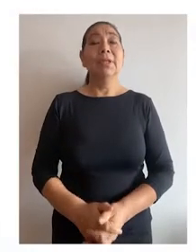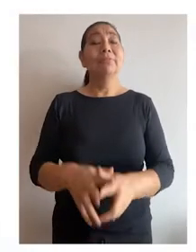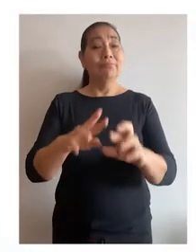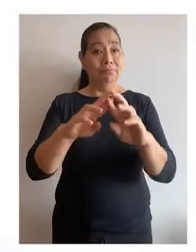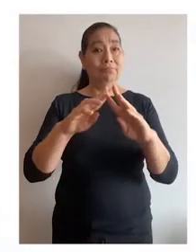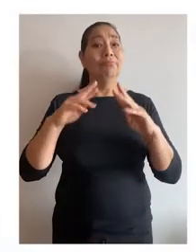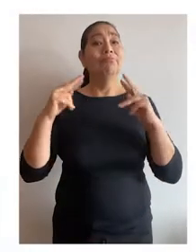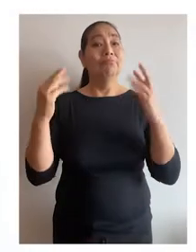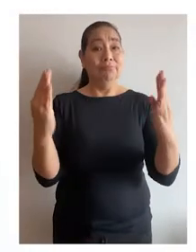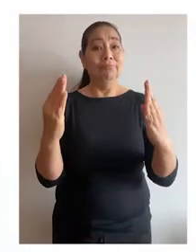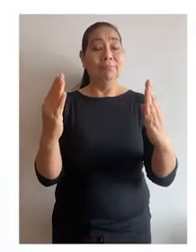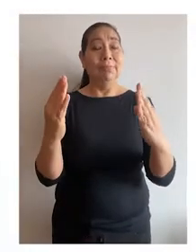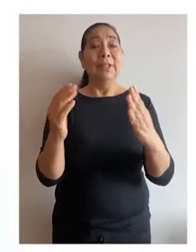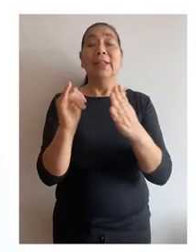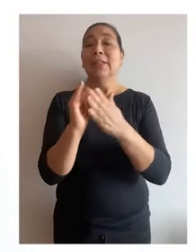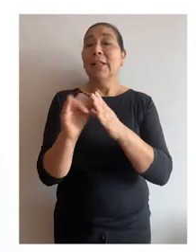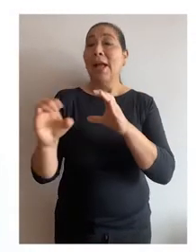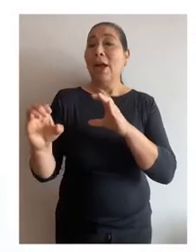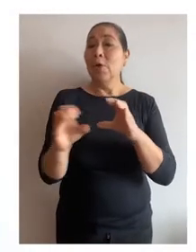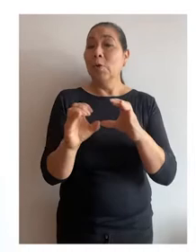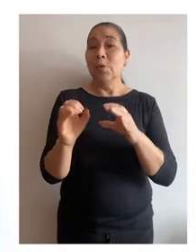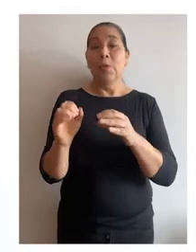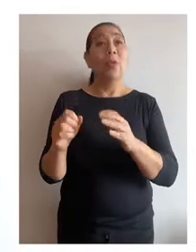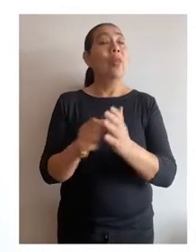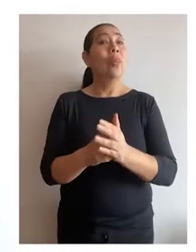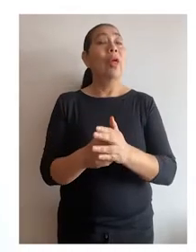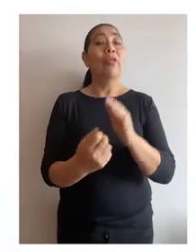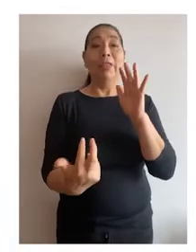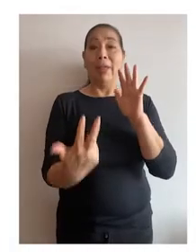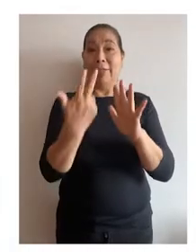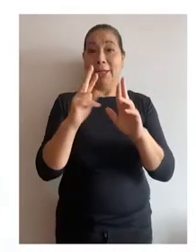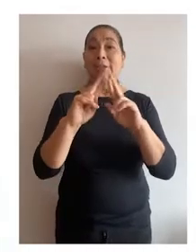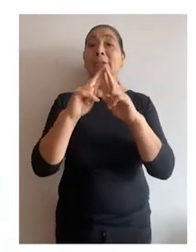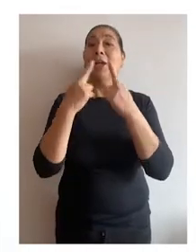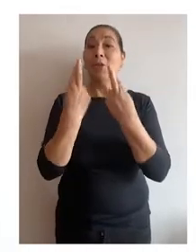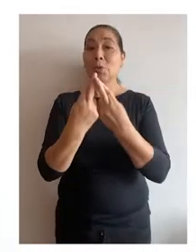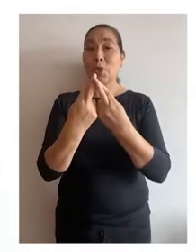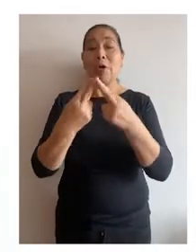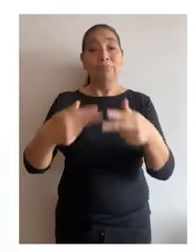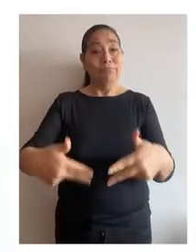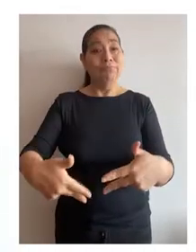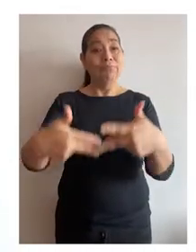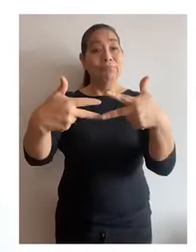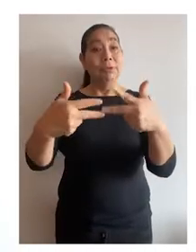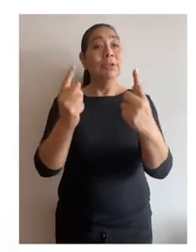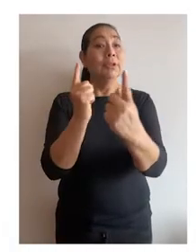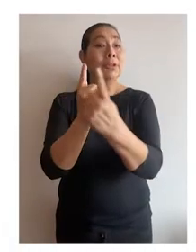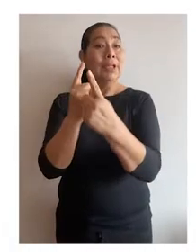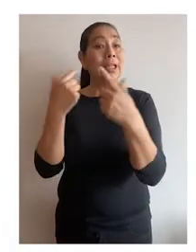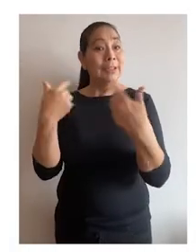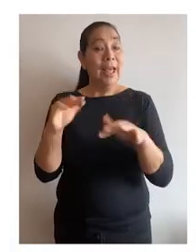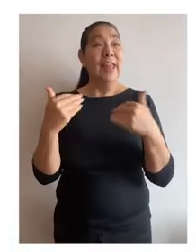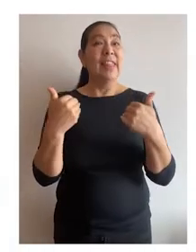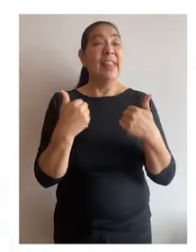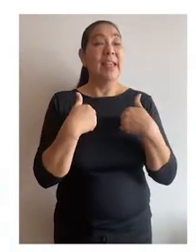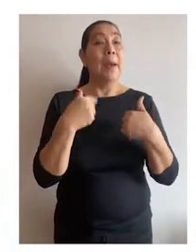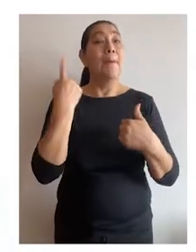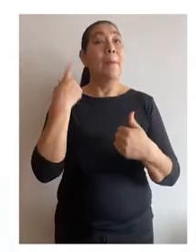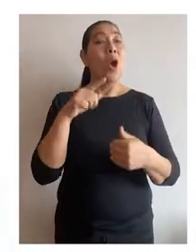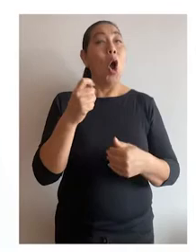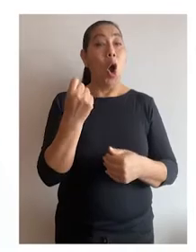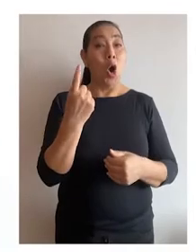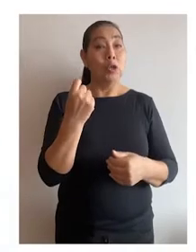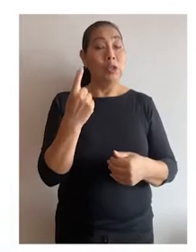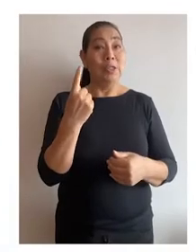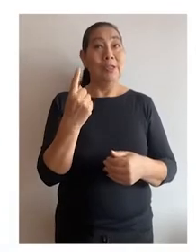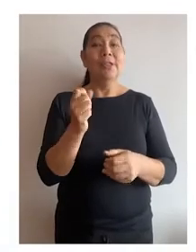El Pleno del Tribunal Constitucional realizará su décima tercera audiencia pública remota y el encuentro ya tiene cita.